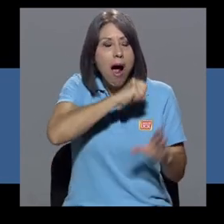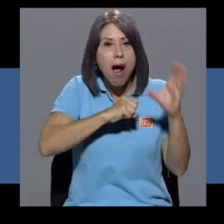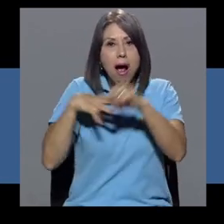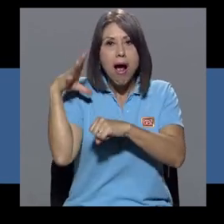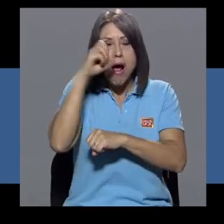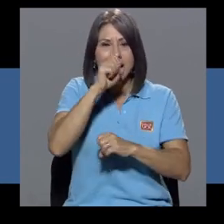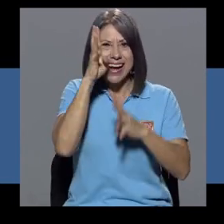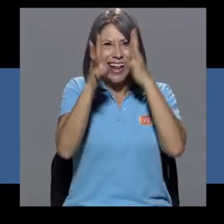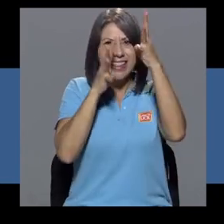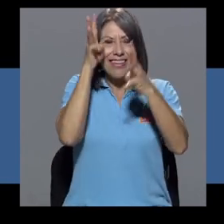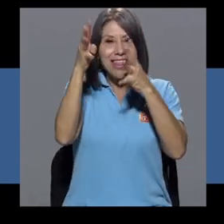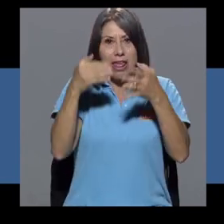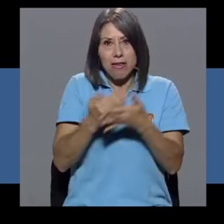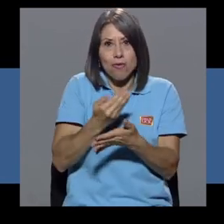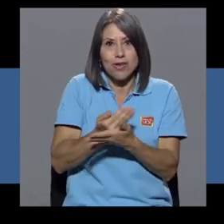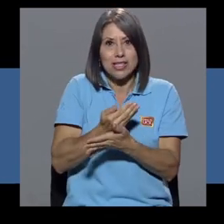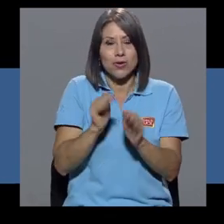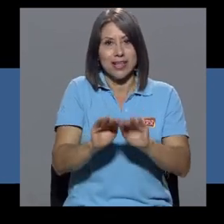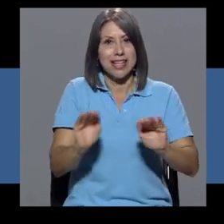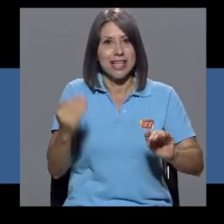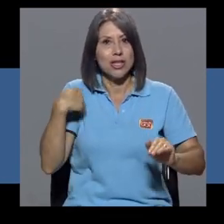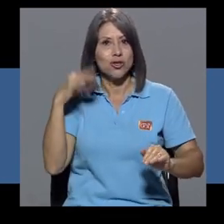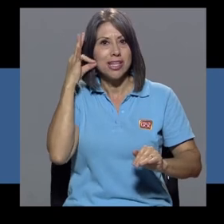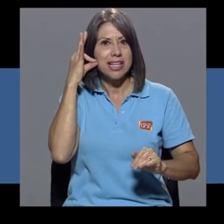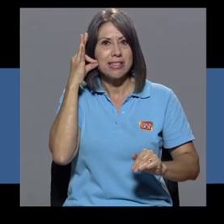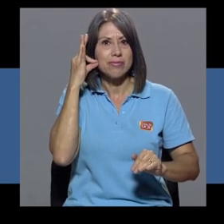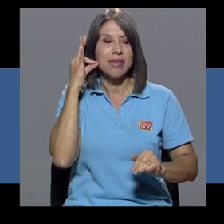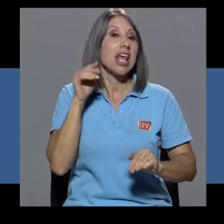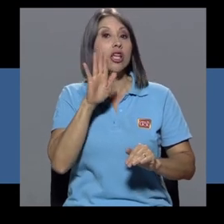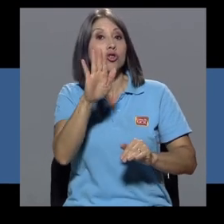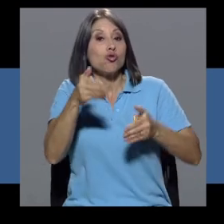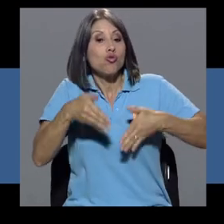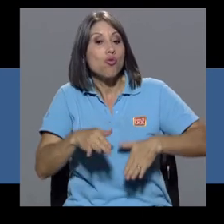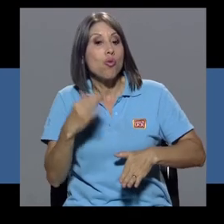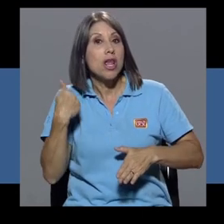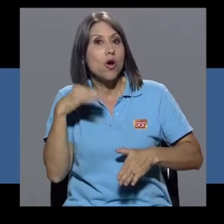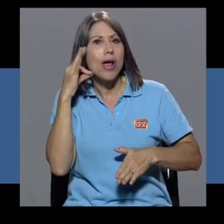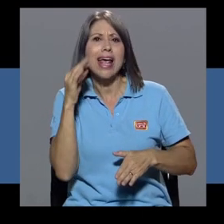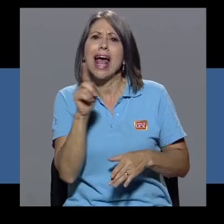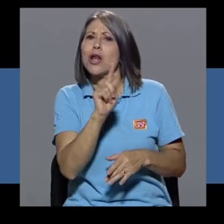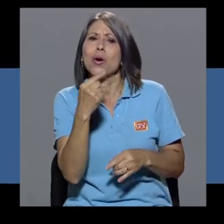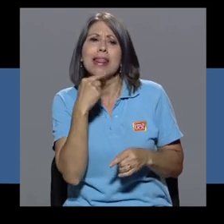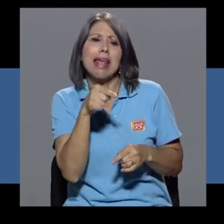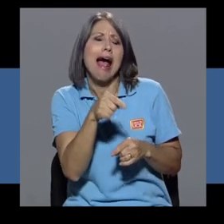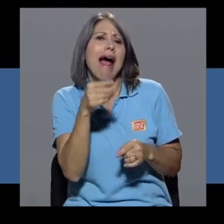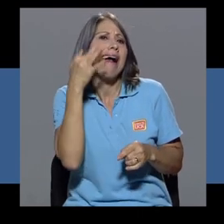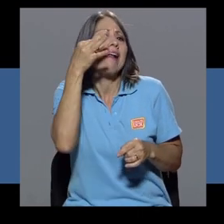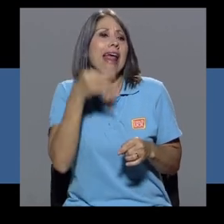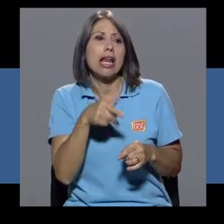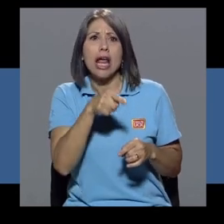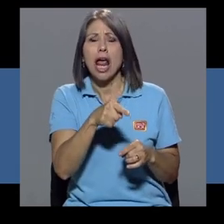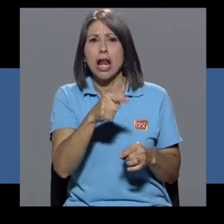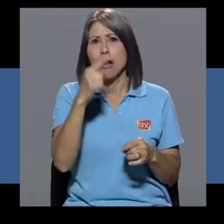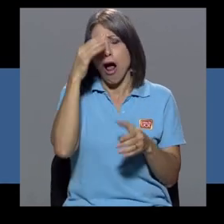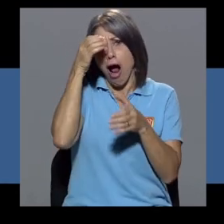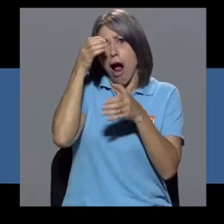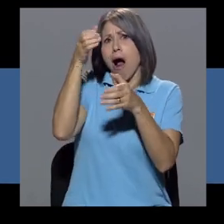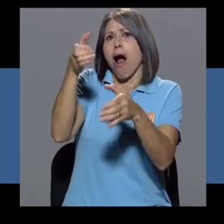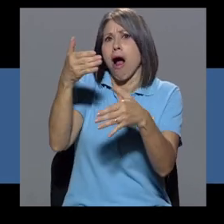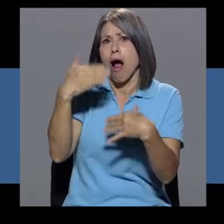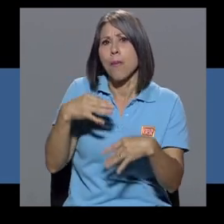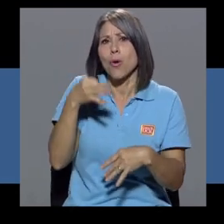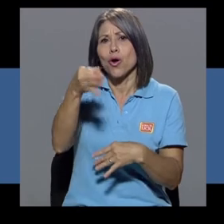creatividad e innovación en niñas y niños. No le haga creer a su hija o hijo que serán el próximo Albert Einstein.